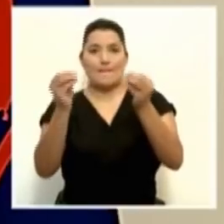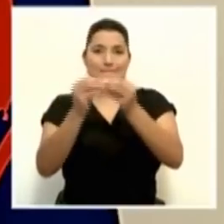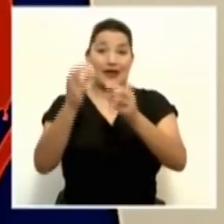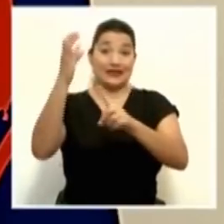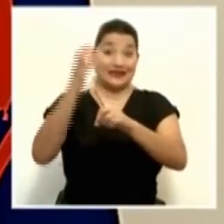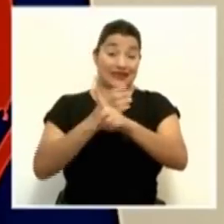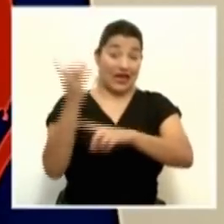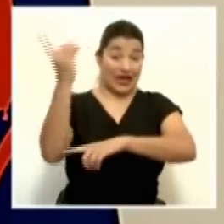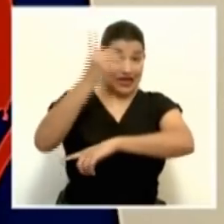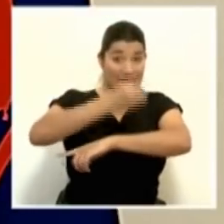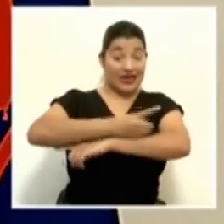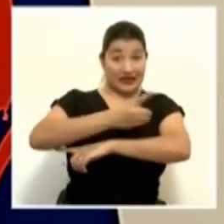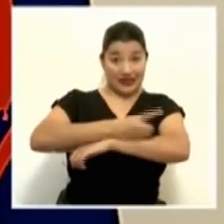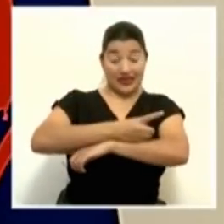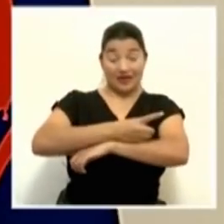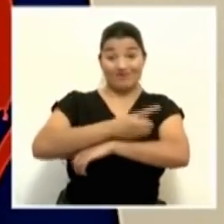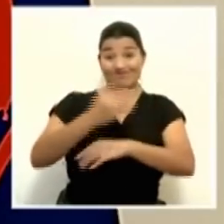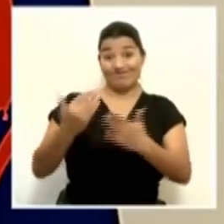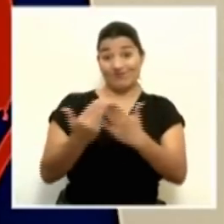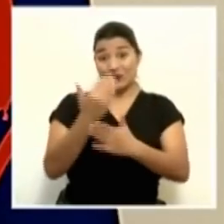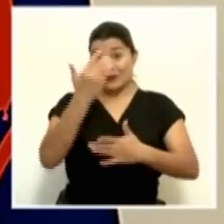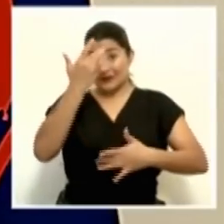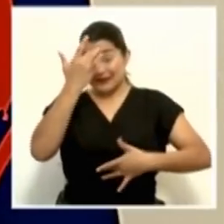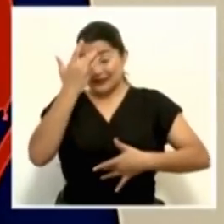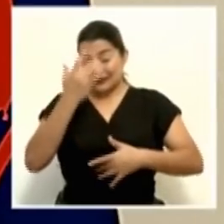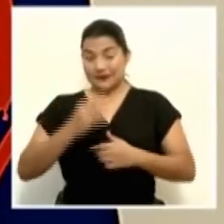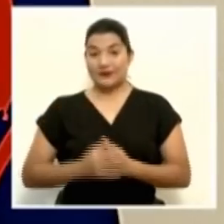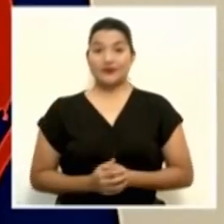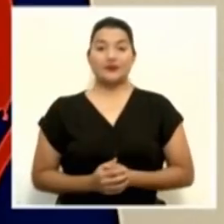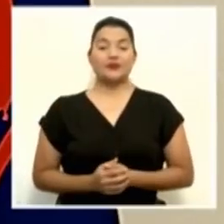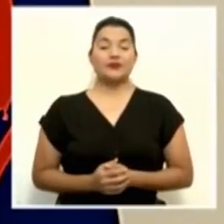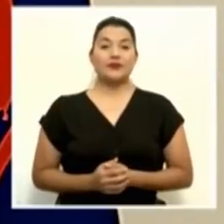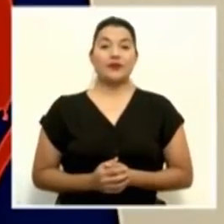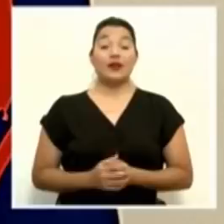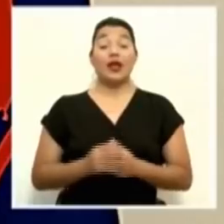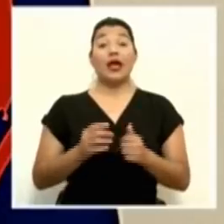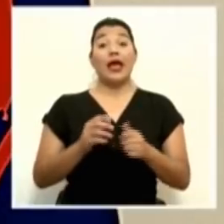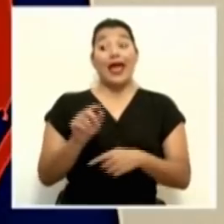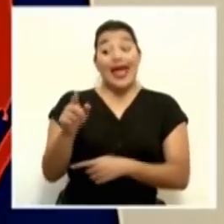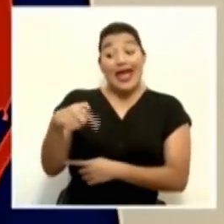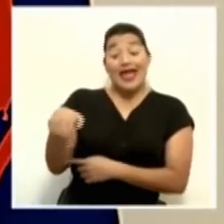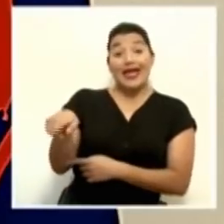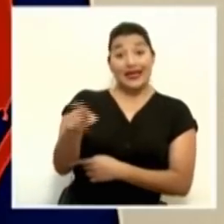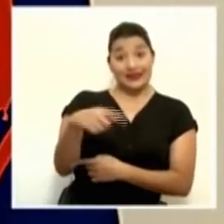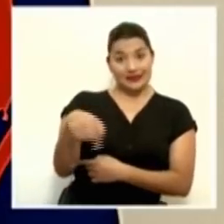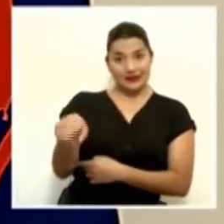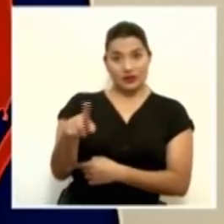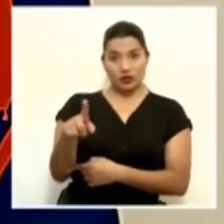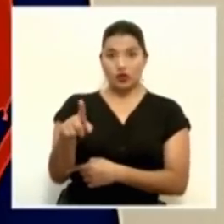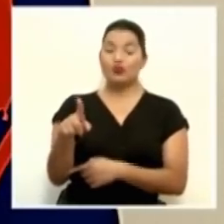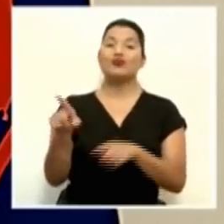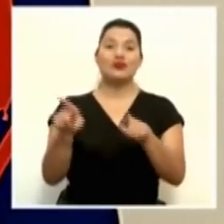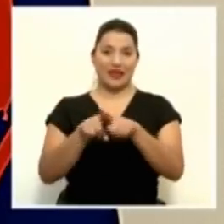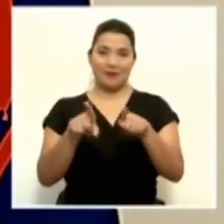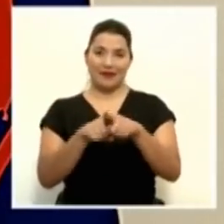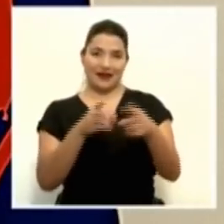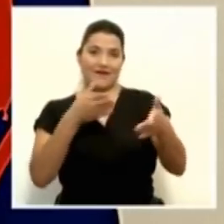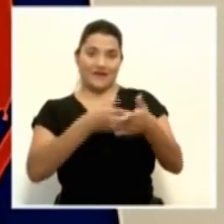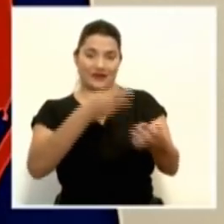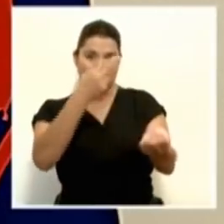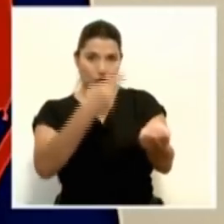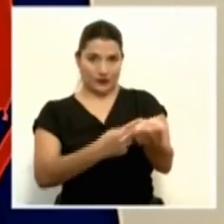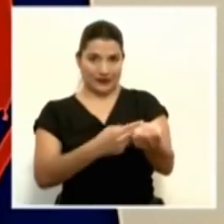diagnosticados nuevos por día. Todo eso se está manifestando en los hospitales de la Caja.